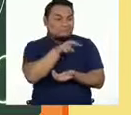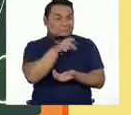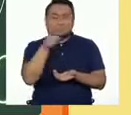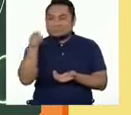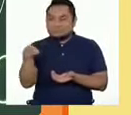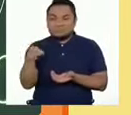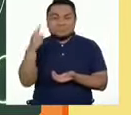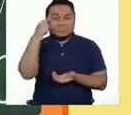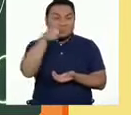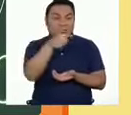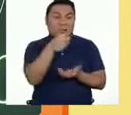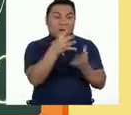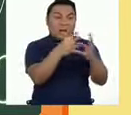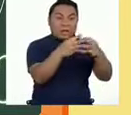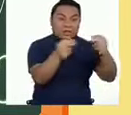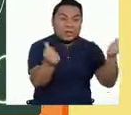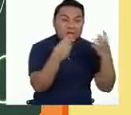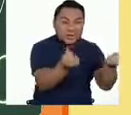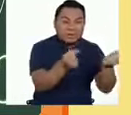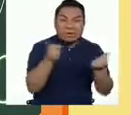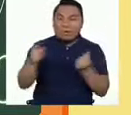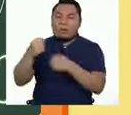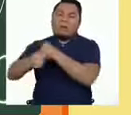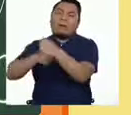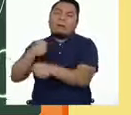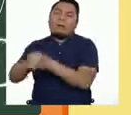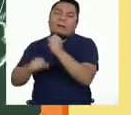¿Elementos que se degradan o elementos que no?